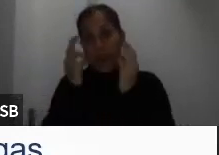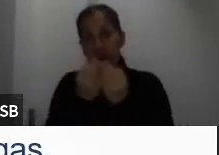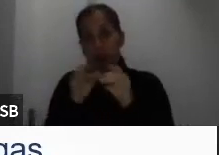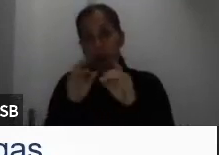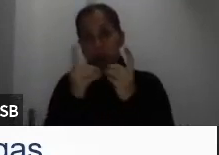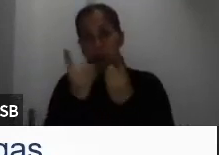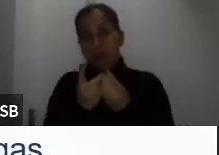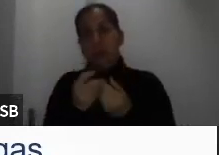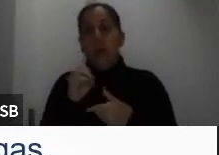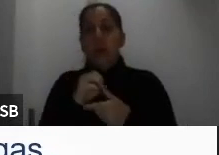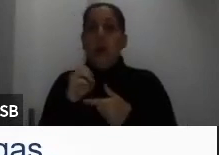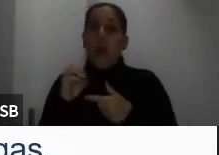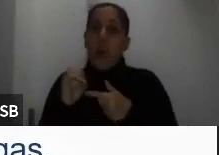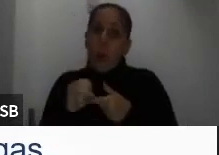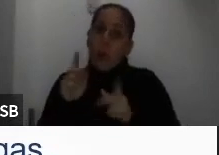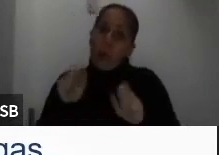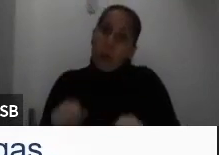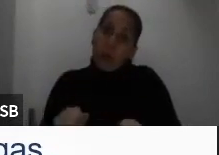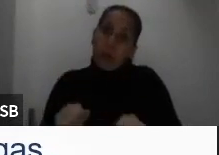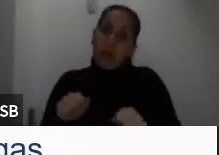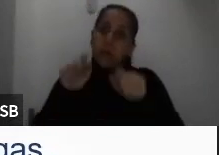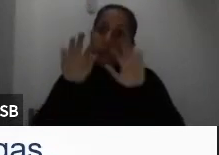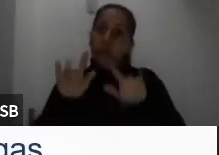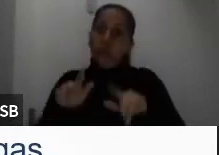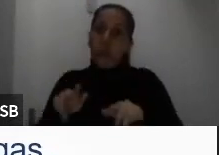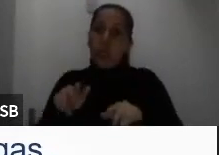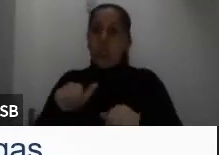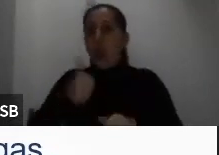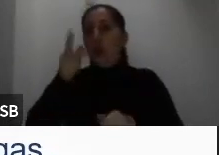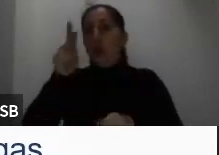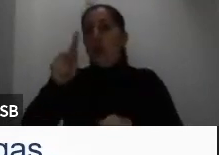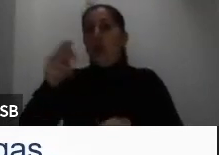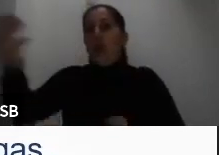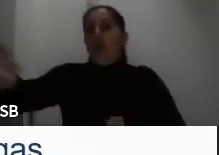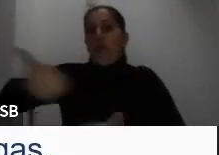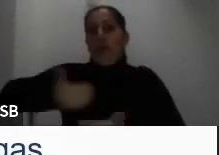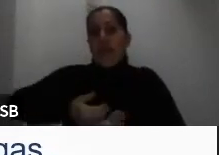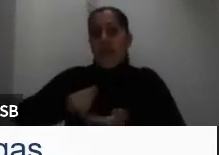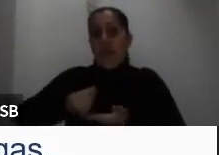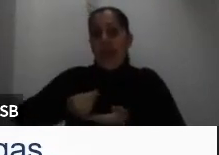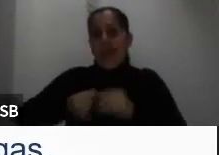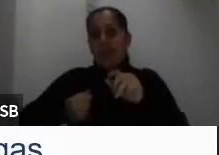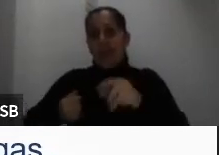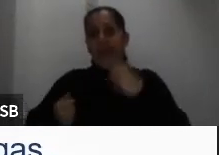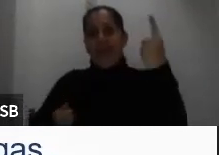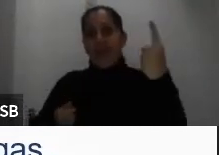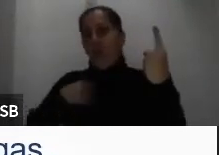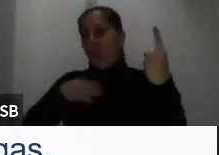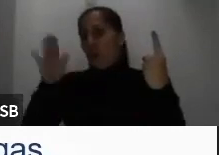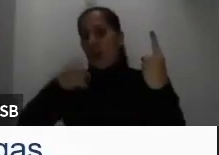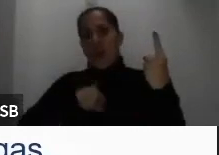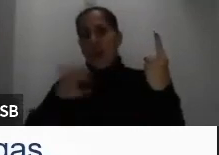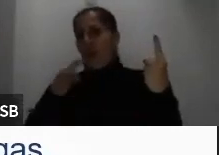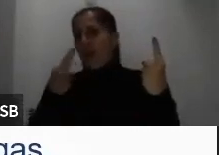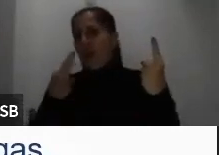o una carta de la persona que recibe esa pensión fuera de su grupo familiar.